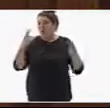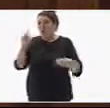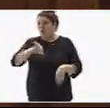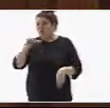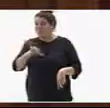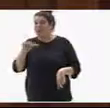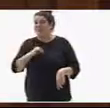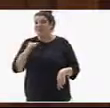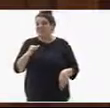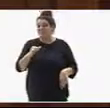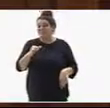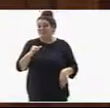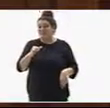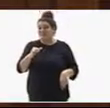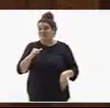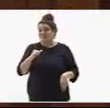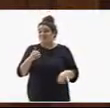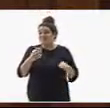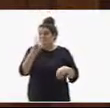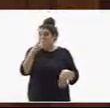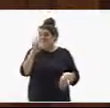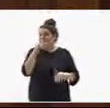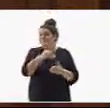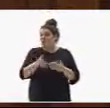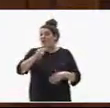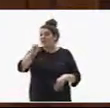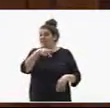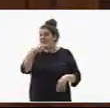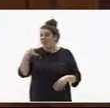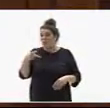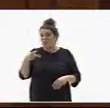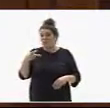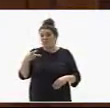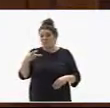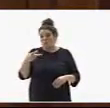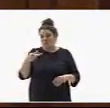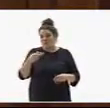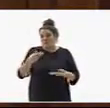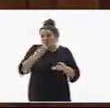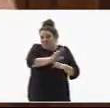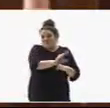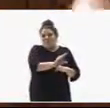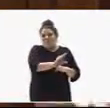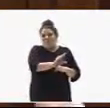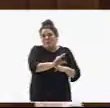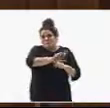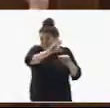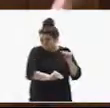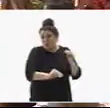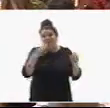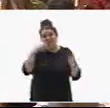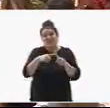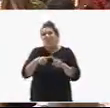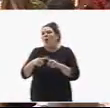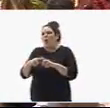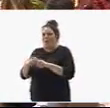públicos de más de 20 millones de euros en retrimento de la sanidad concertada. Rechazaron la